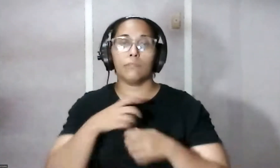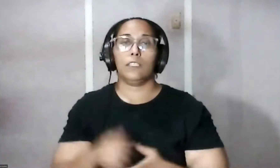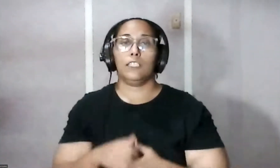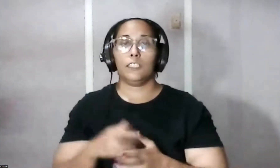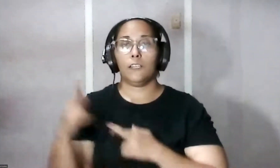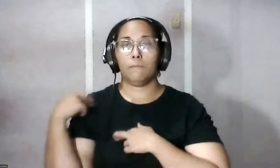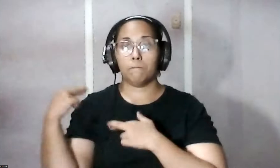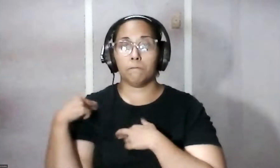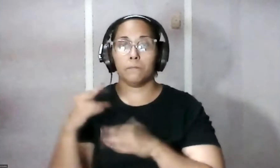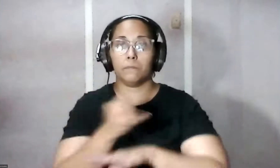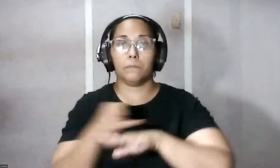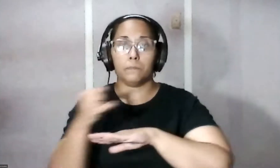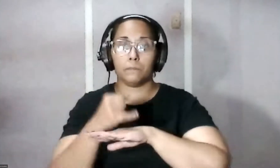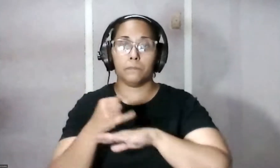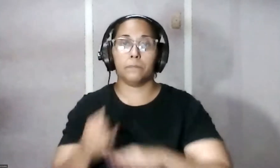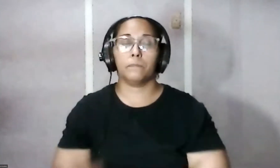defensa de la isla